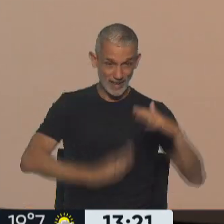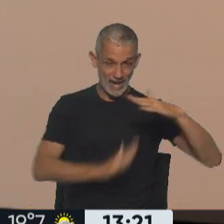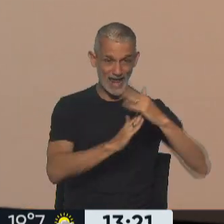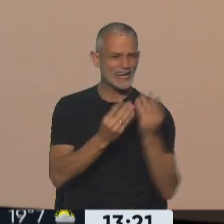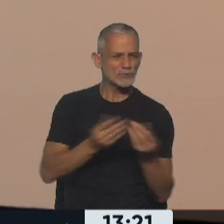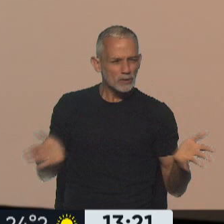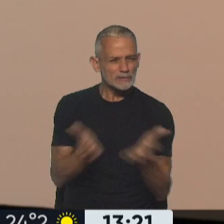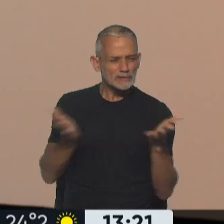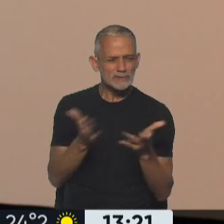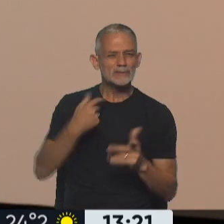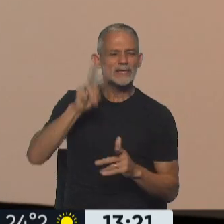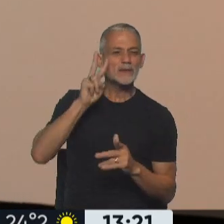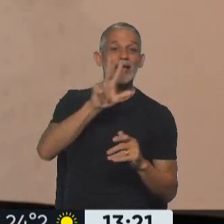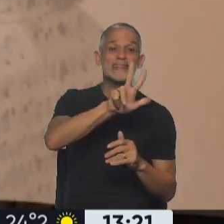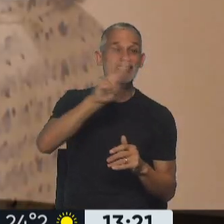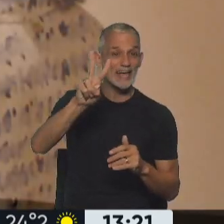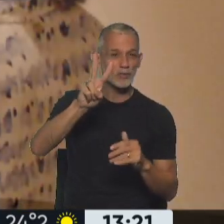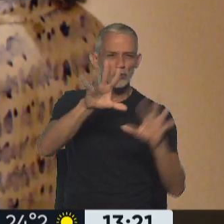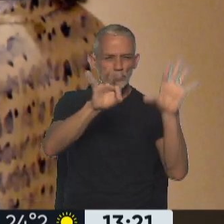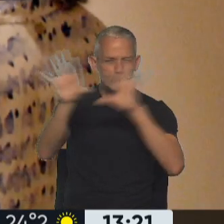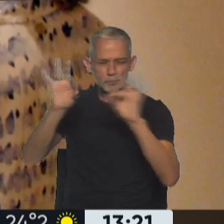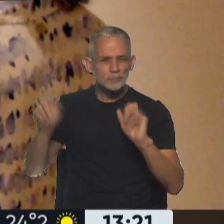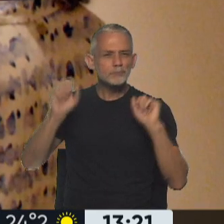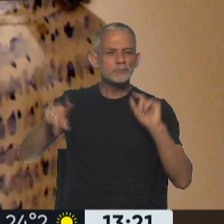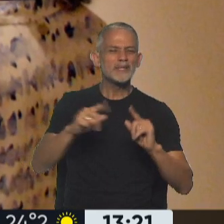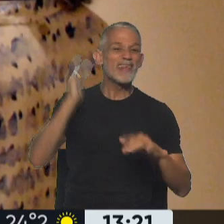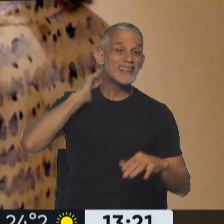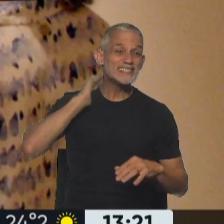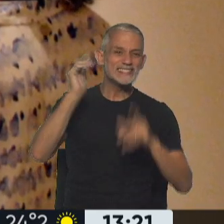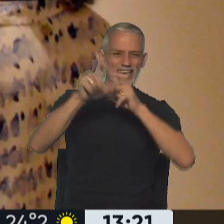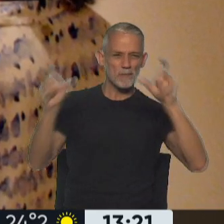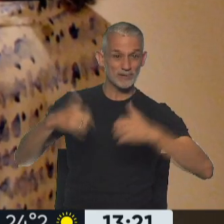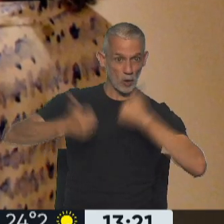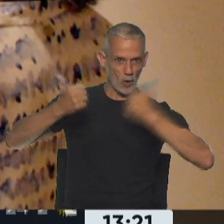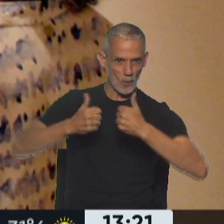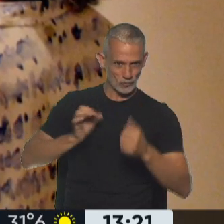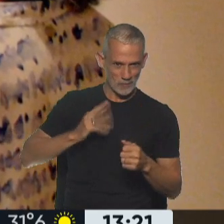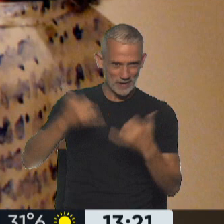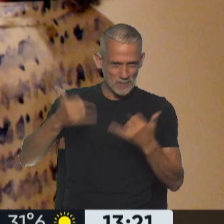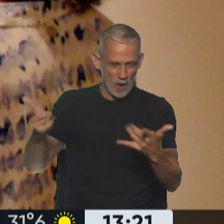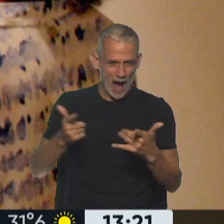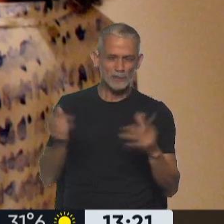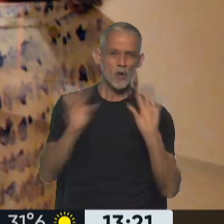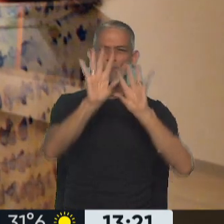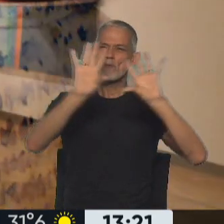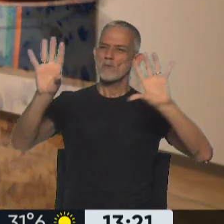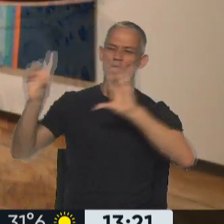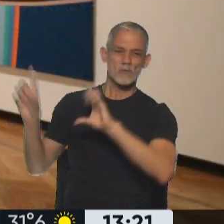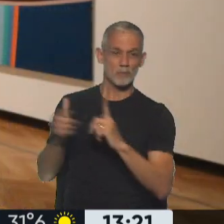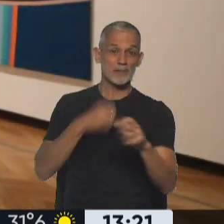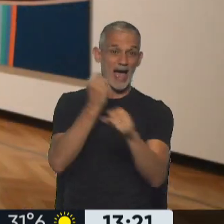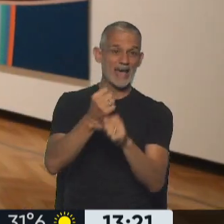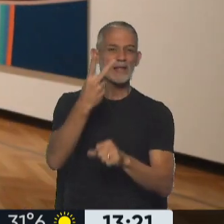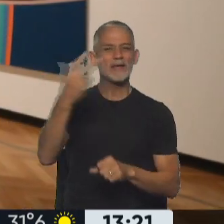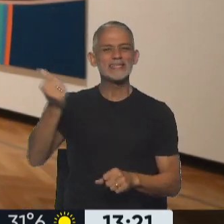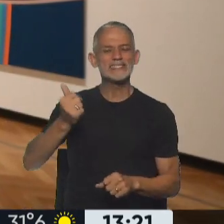porque aquí se ven 32 obras pertenecientes a 16 concursantes premiados, una muestra que se puede ver hasta el